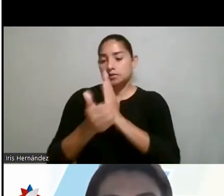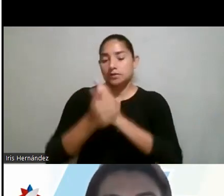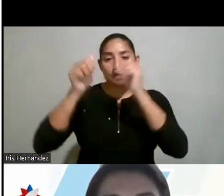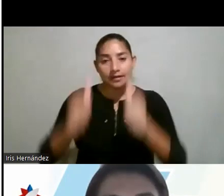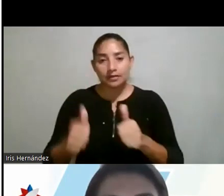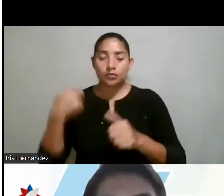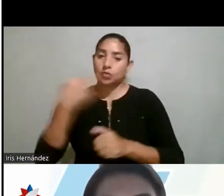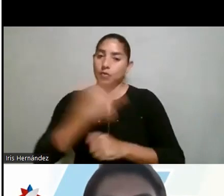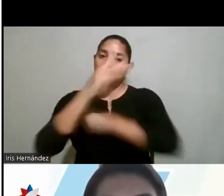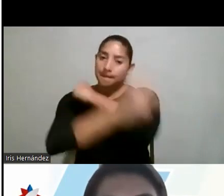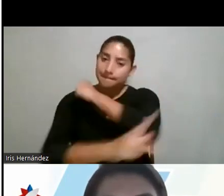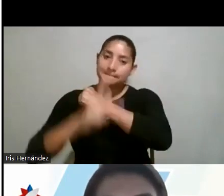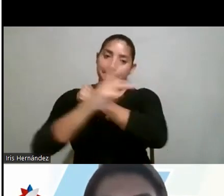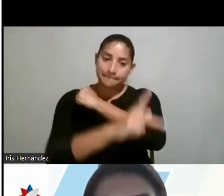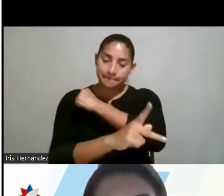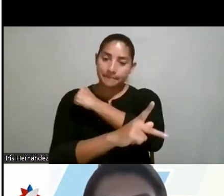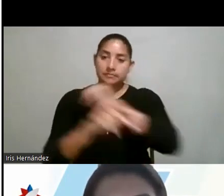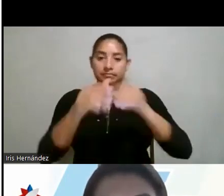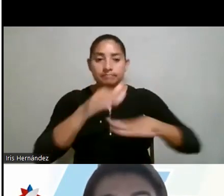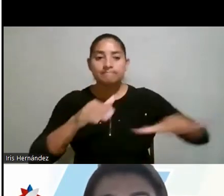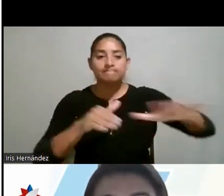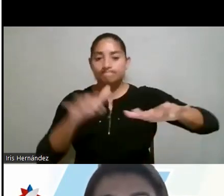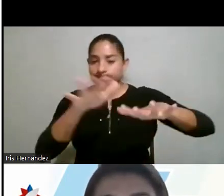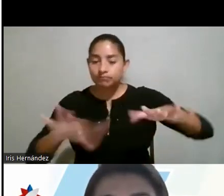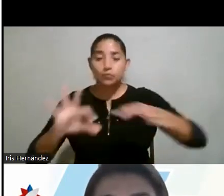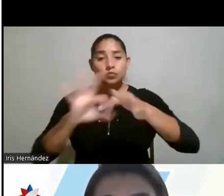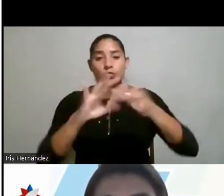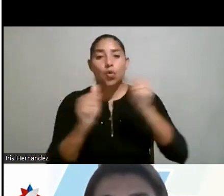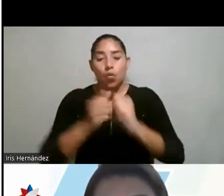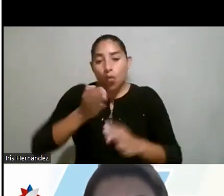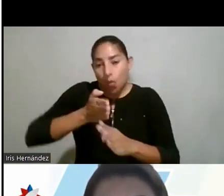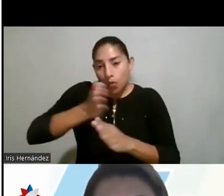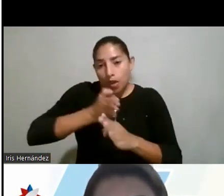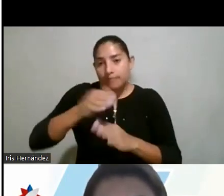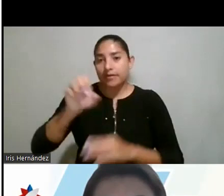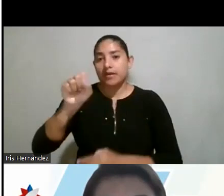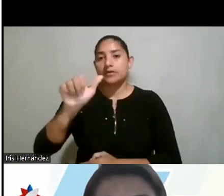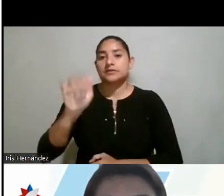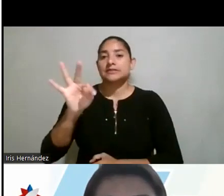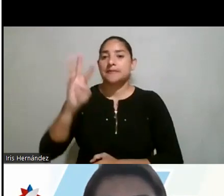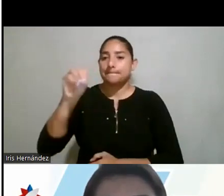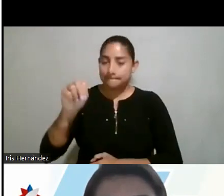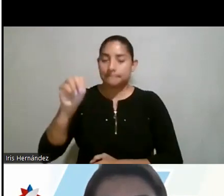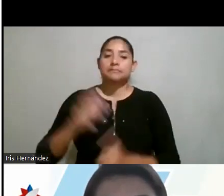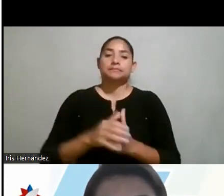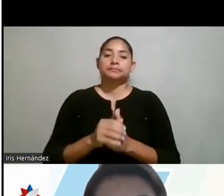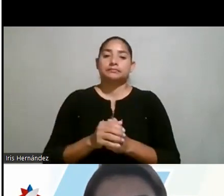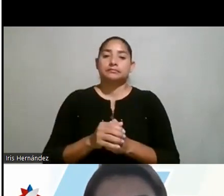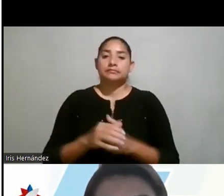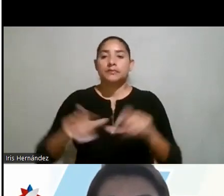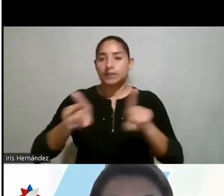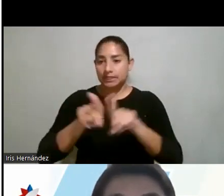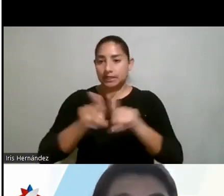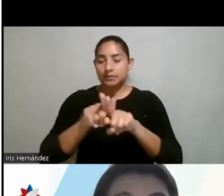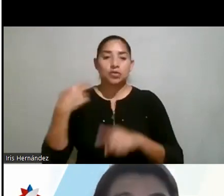nuestro país, en las áreas relacionadas con carreras STEM. Y vemos que especialmente